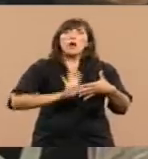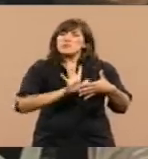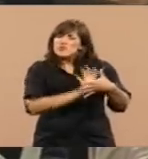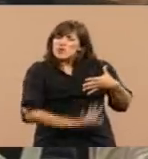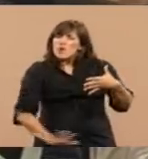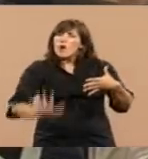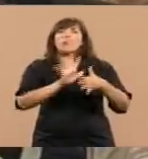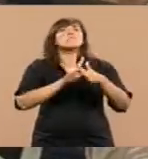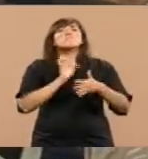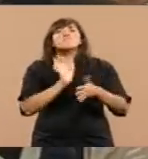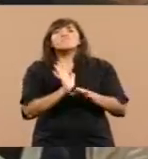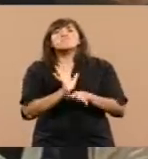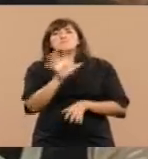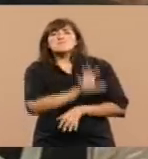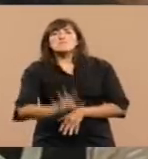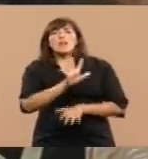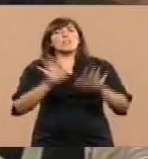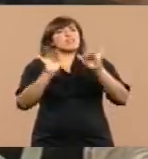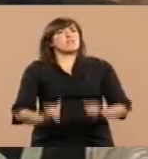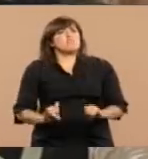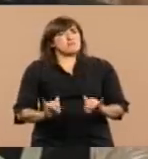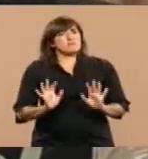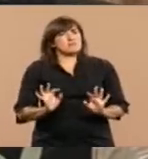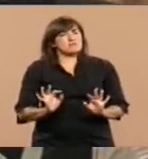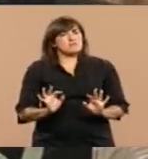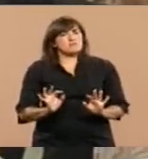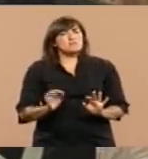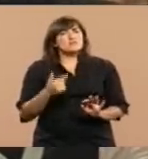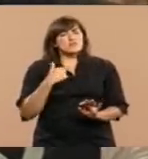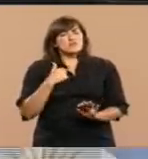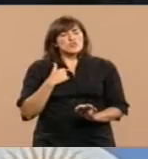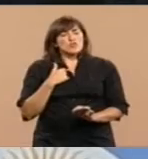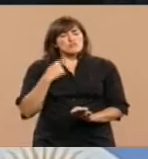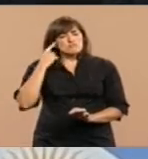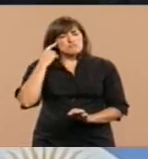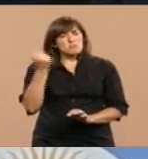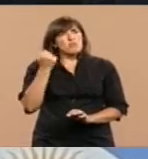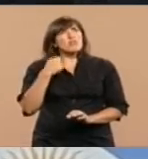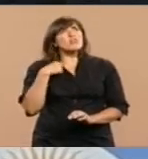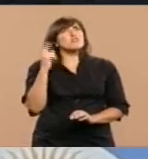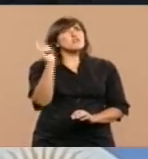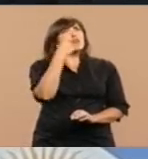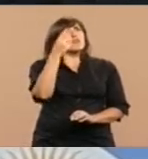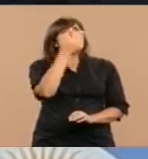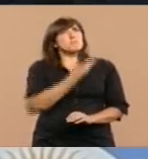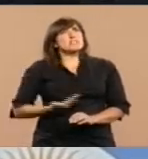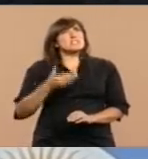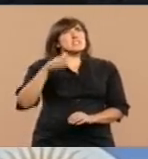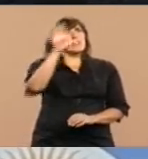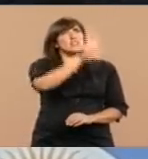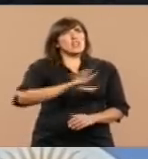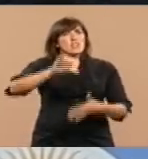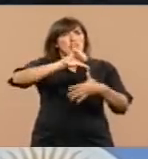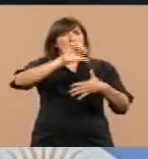importante misiva firmada por los mandatarios de la UNASUR